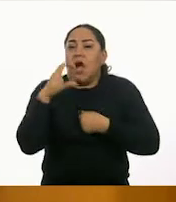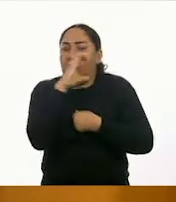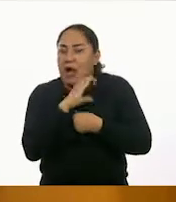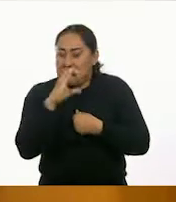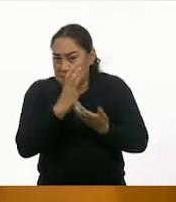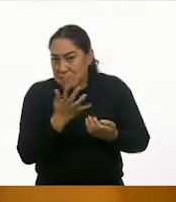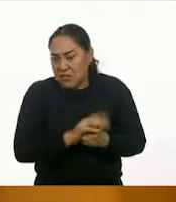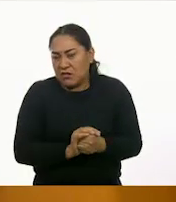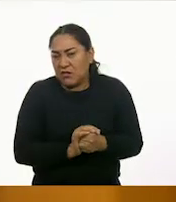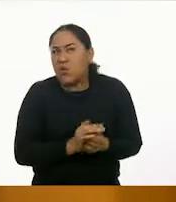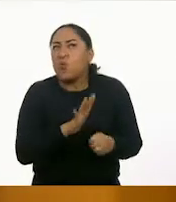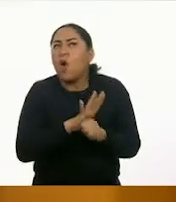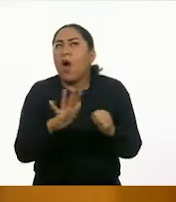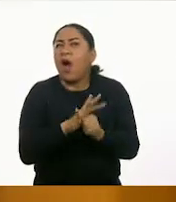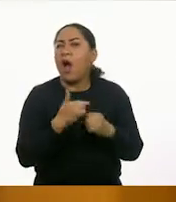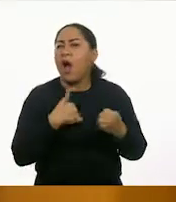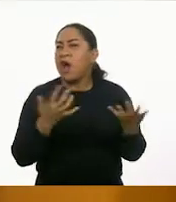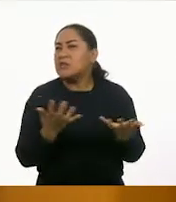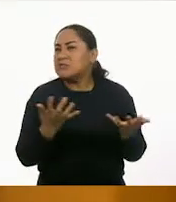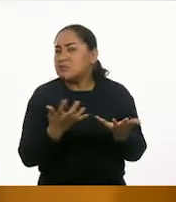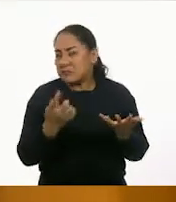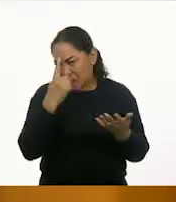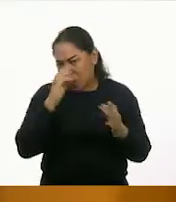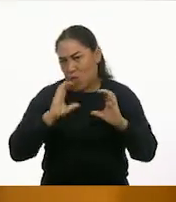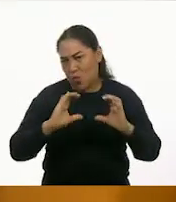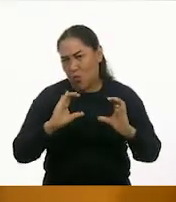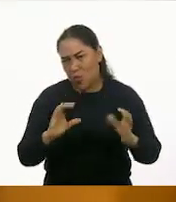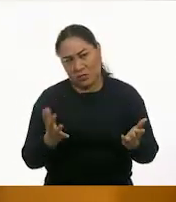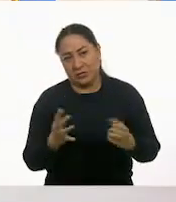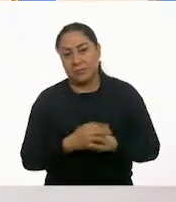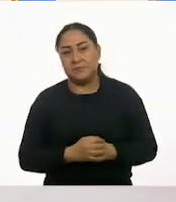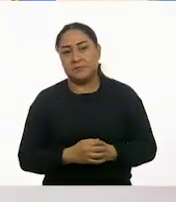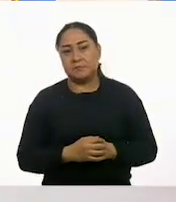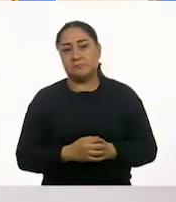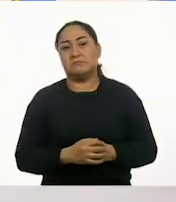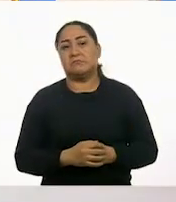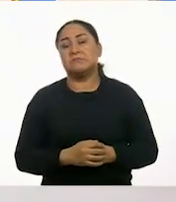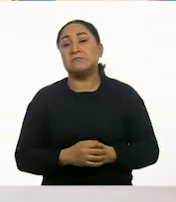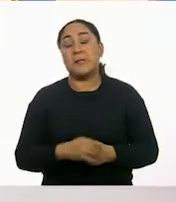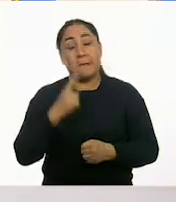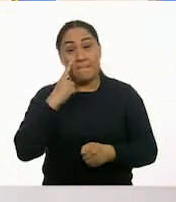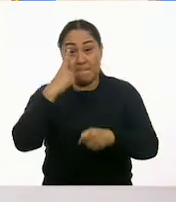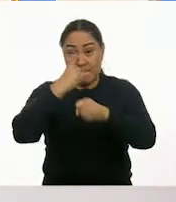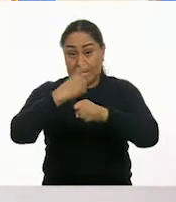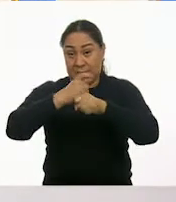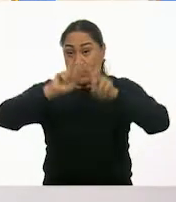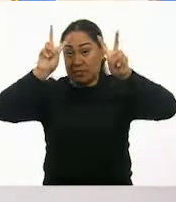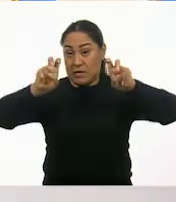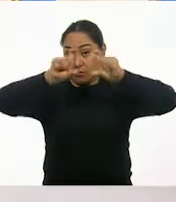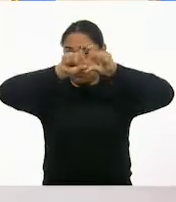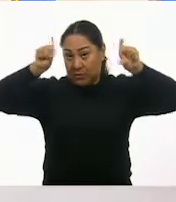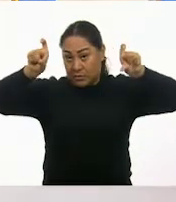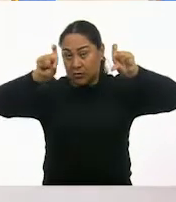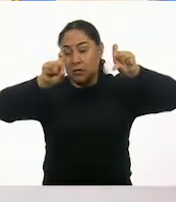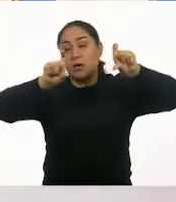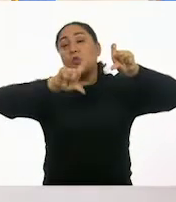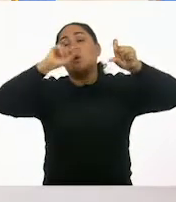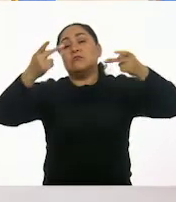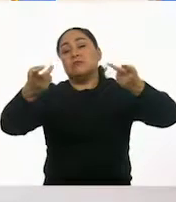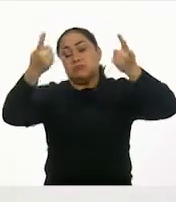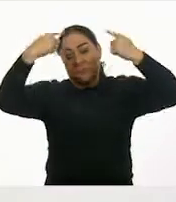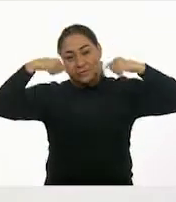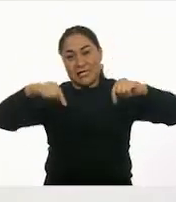lo que realmente puedo hacer? ¿No? Muy bien, ¿cómo subtítulos? O el primer subtítulo, como,